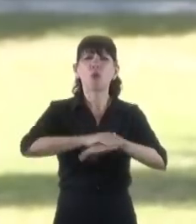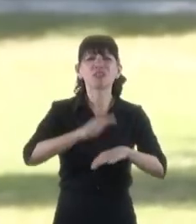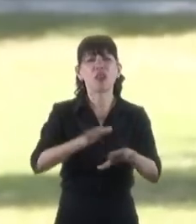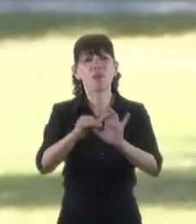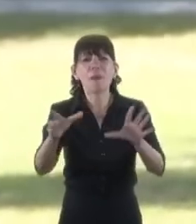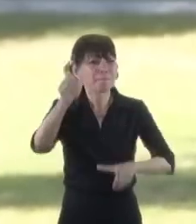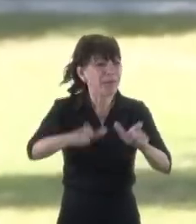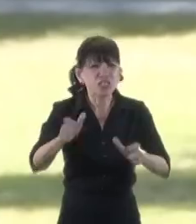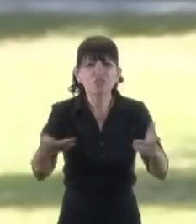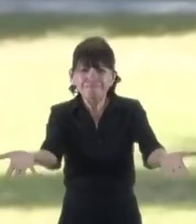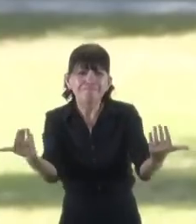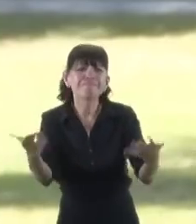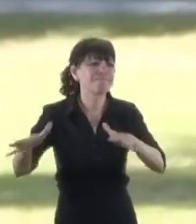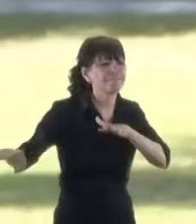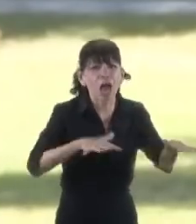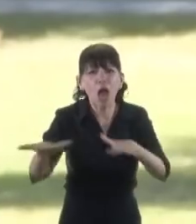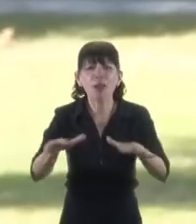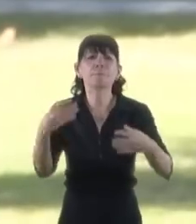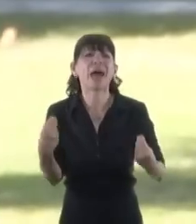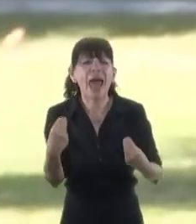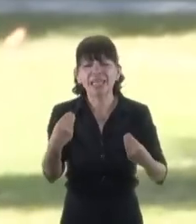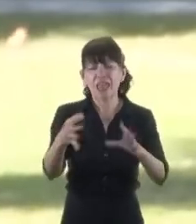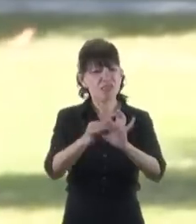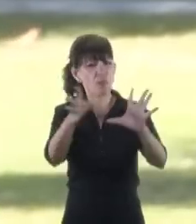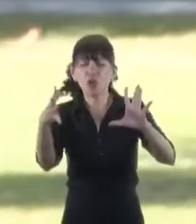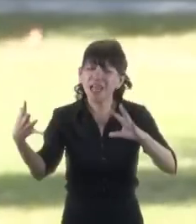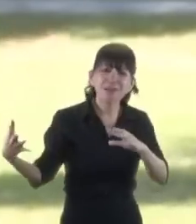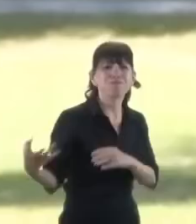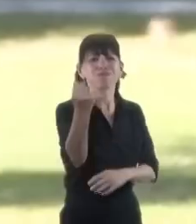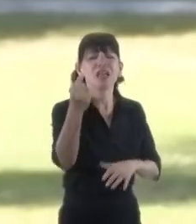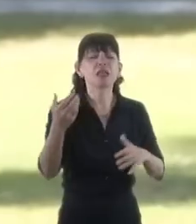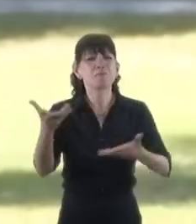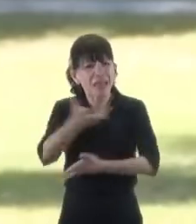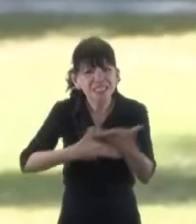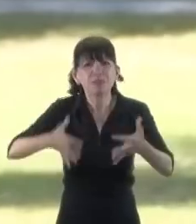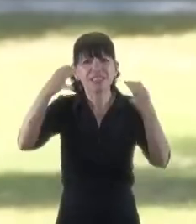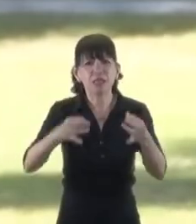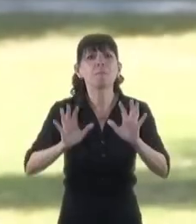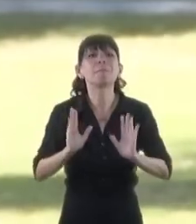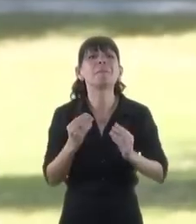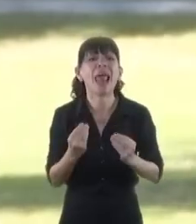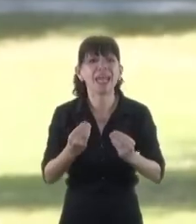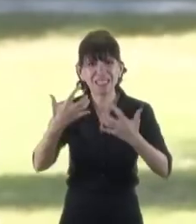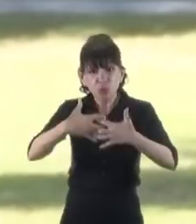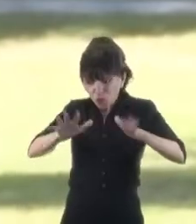movilizados por una democracia plena y participativa para salir de este círculo vicioso.